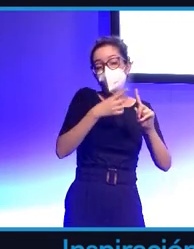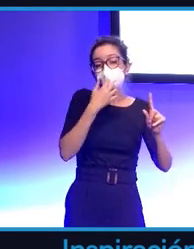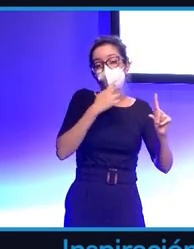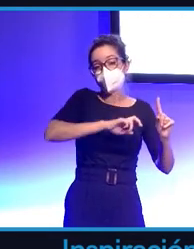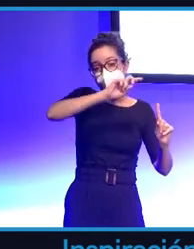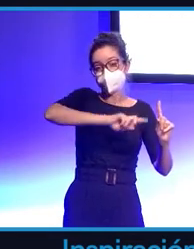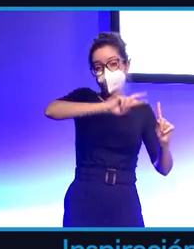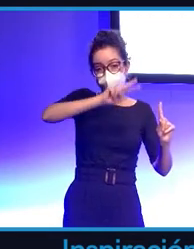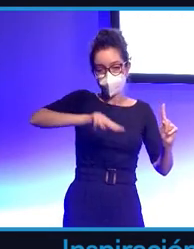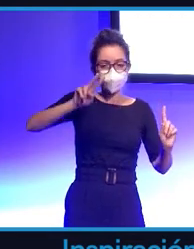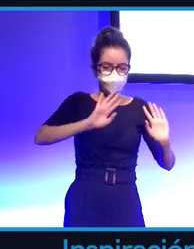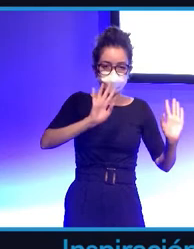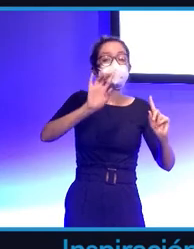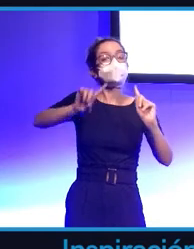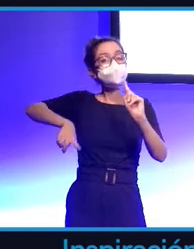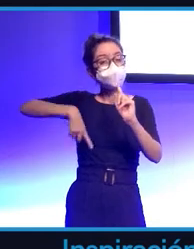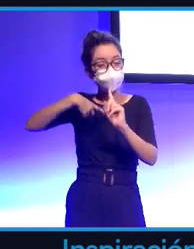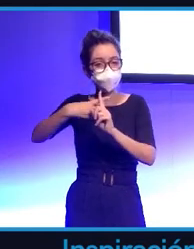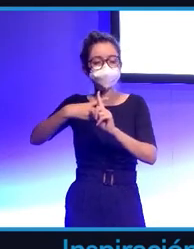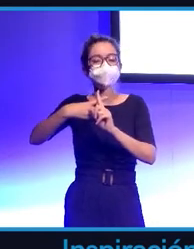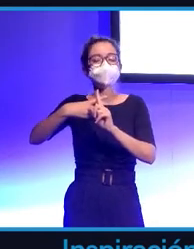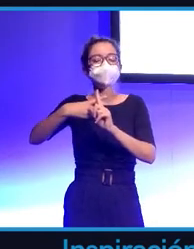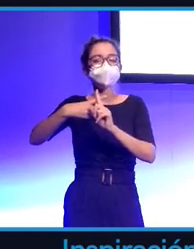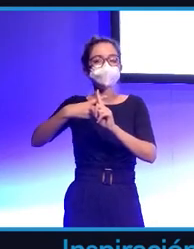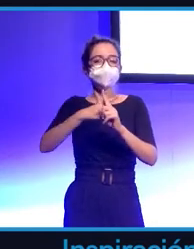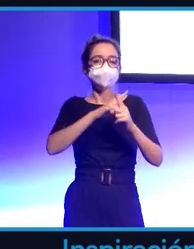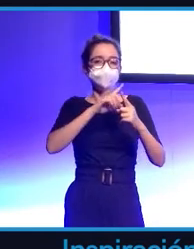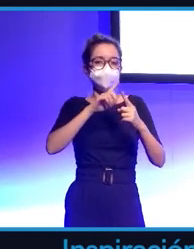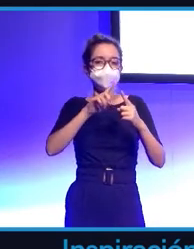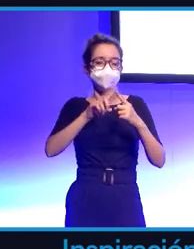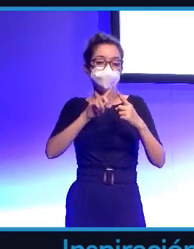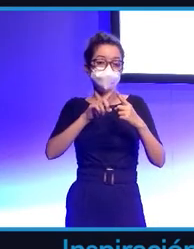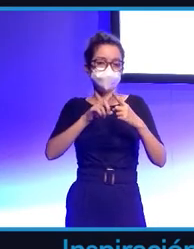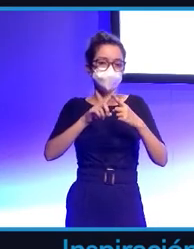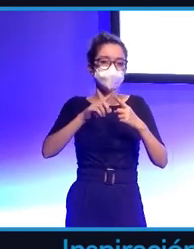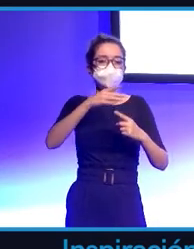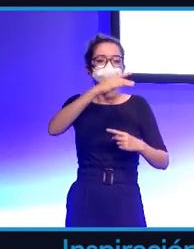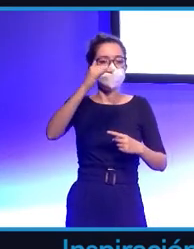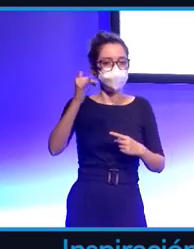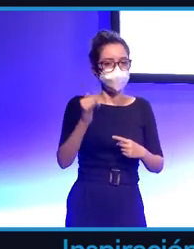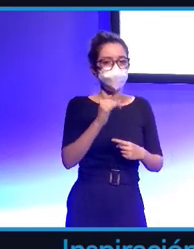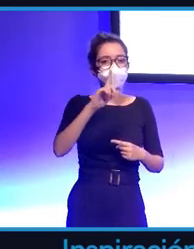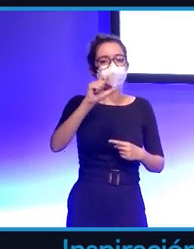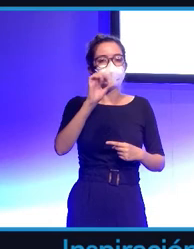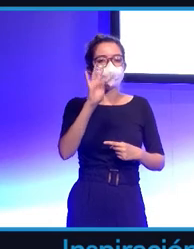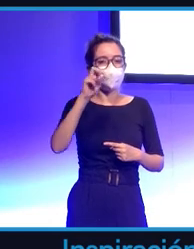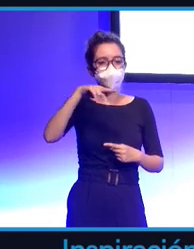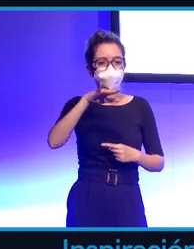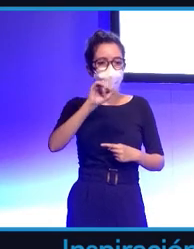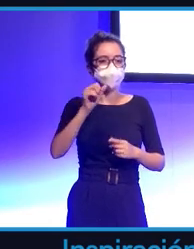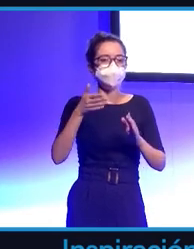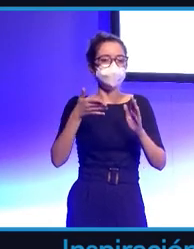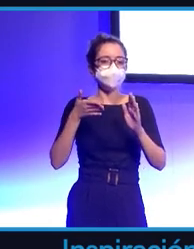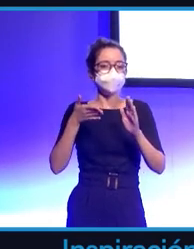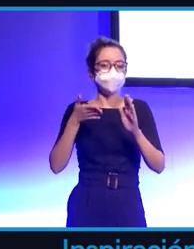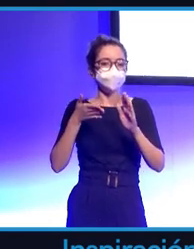sino que nos trae dos cosas muy importantes. Uno es la baja latencia, que cuando yo mando una orden al 5G,